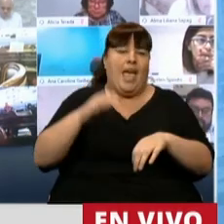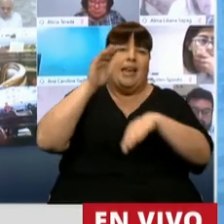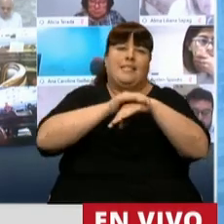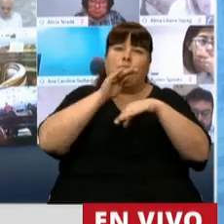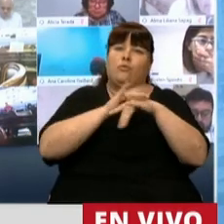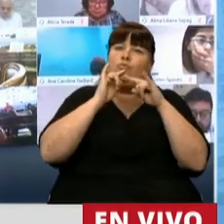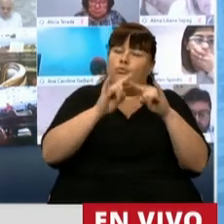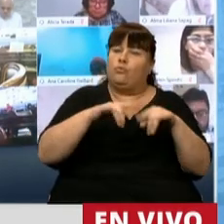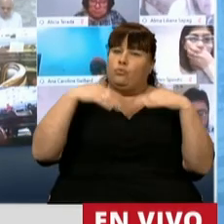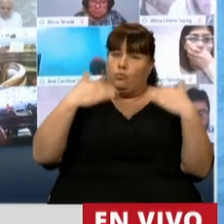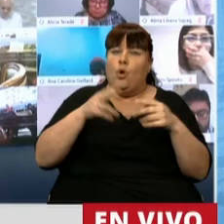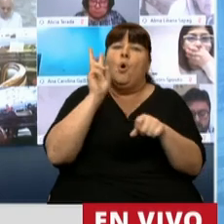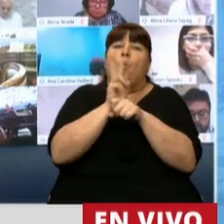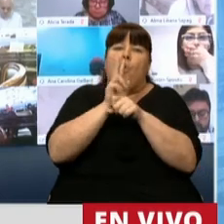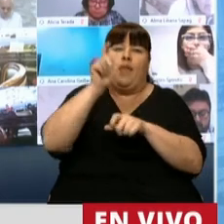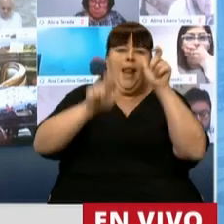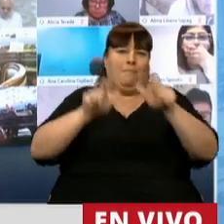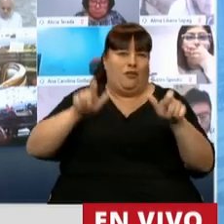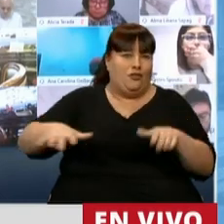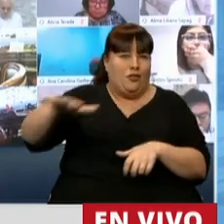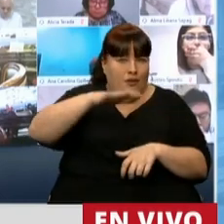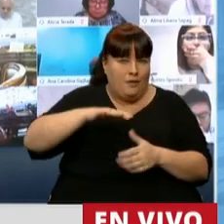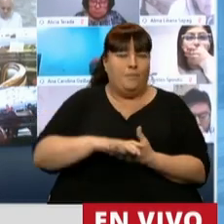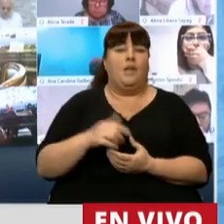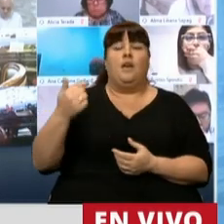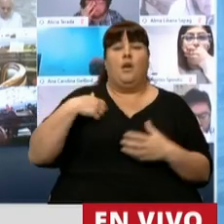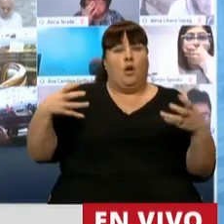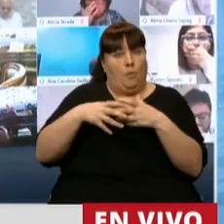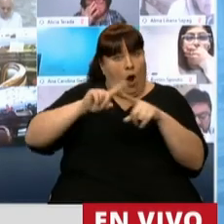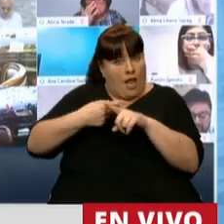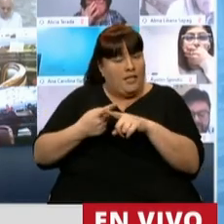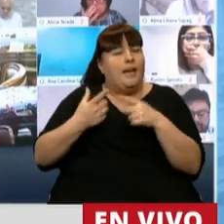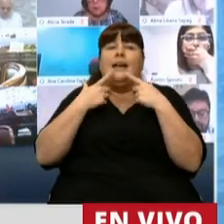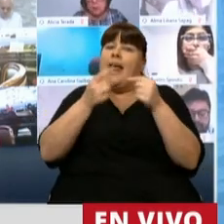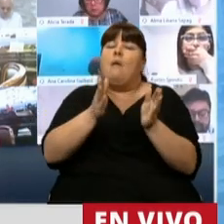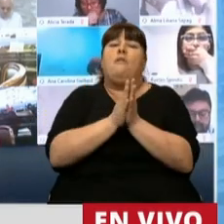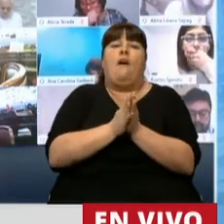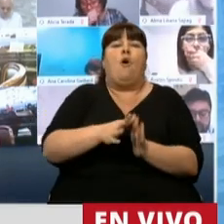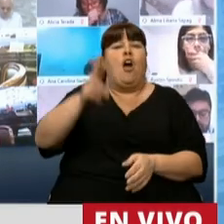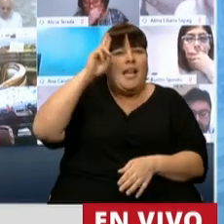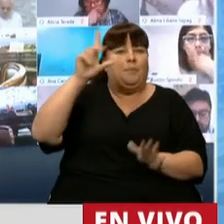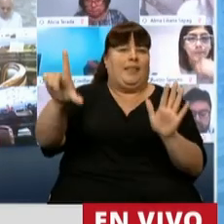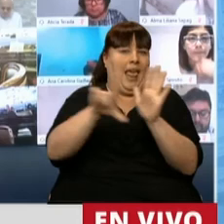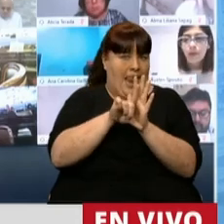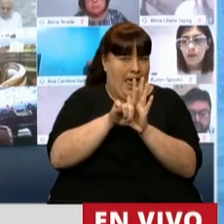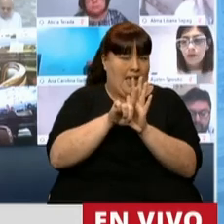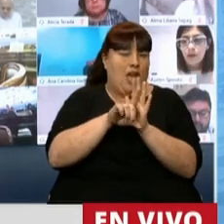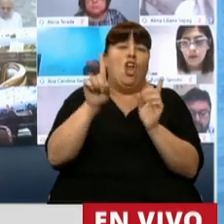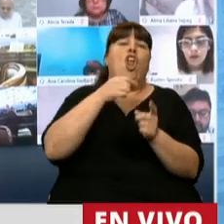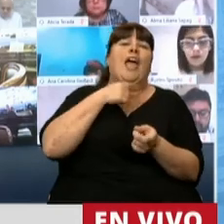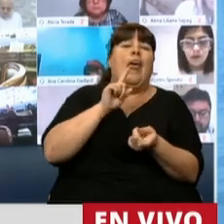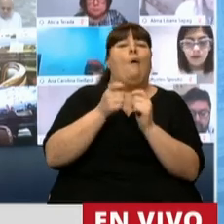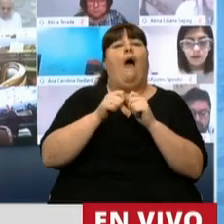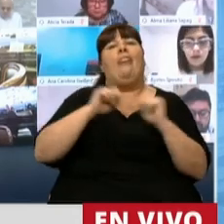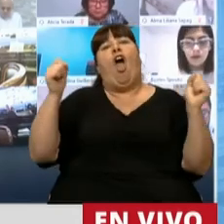responsabilidad enorme de cuidar a la ciudadanía. Desde nuestro lugar vamos a exigir que se respete la ley y que no haya ningún